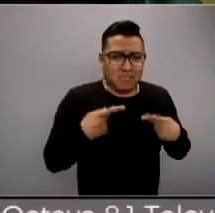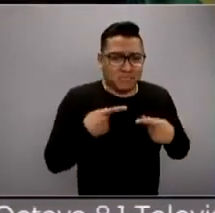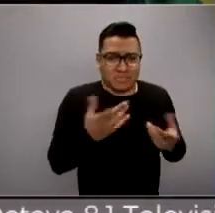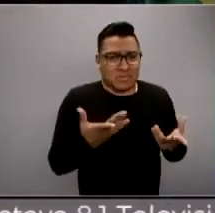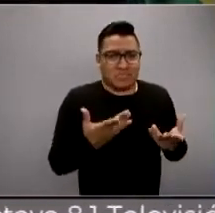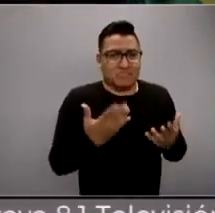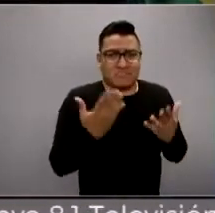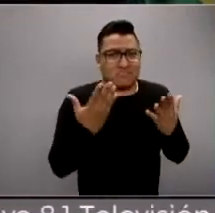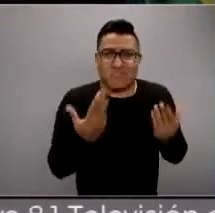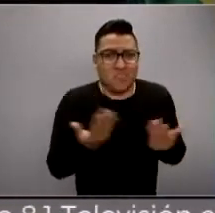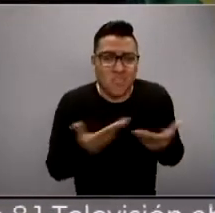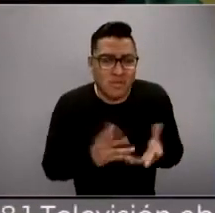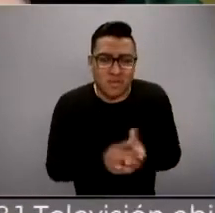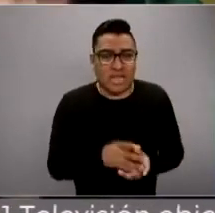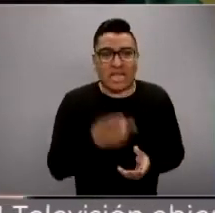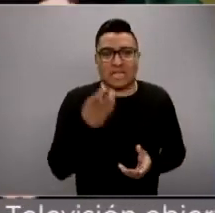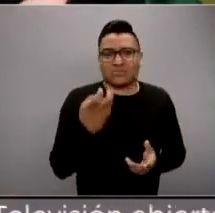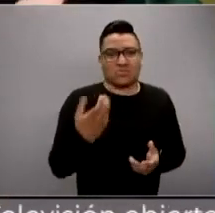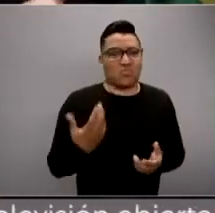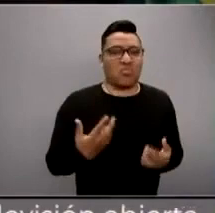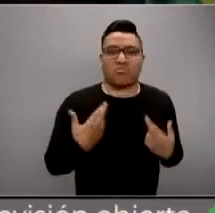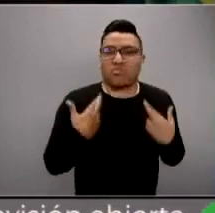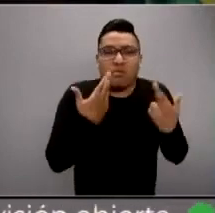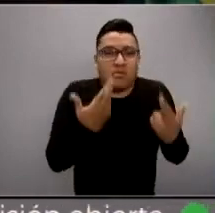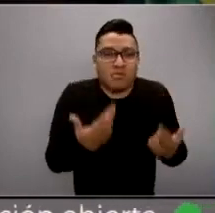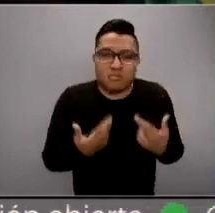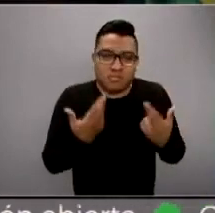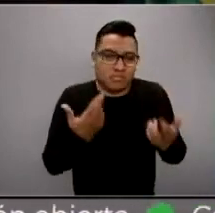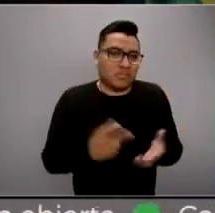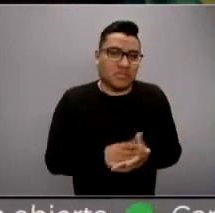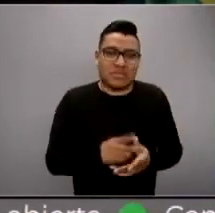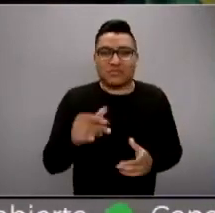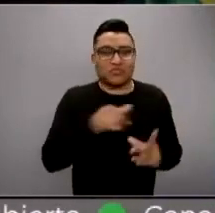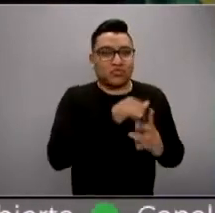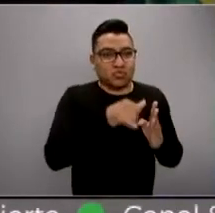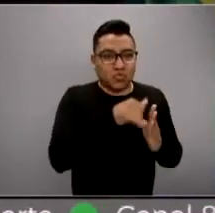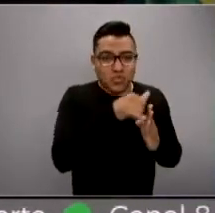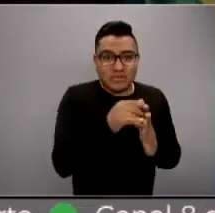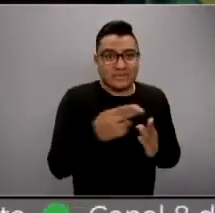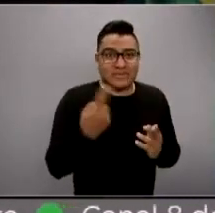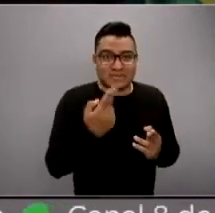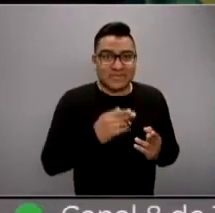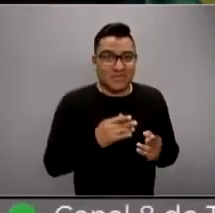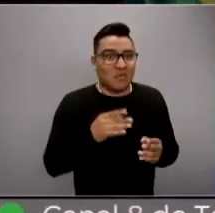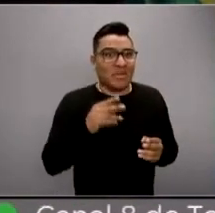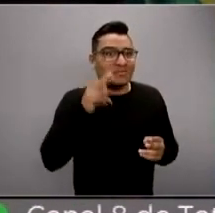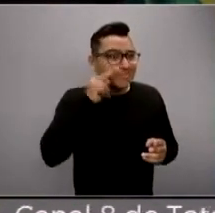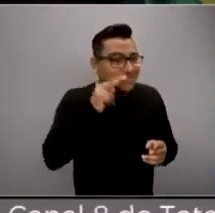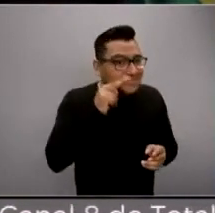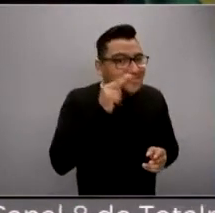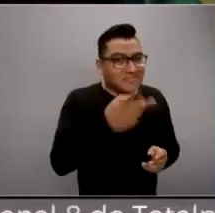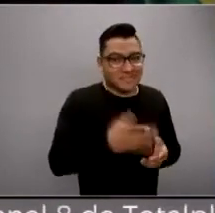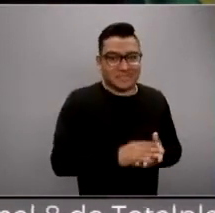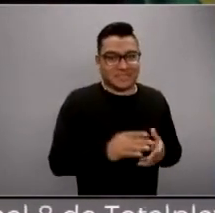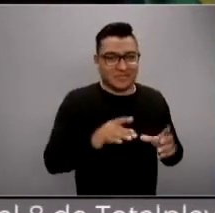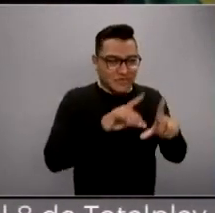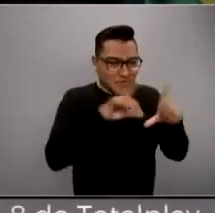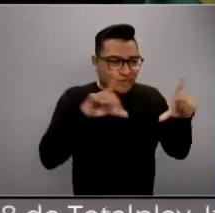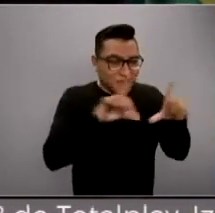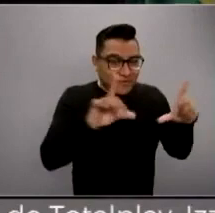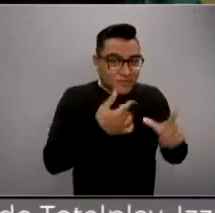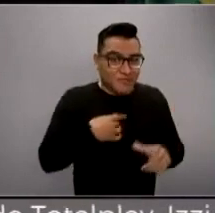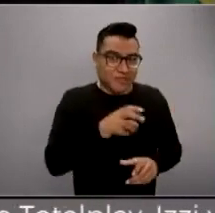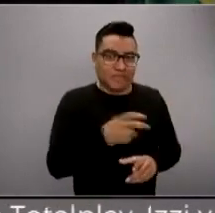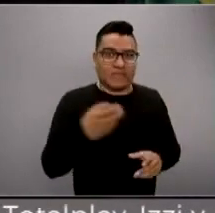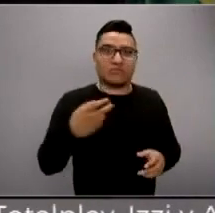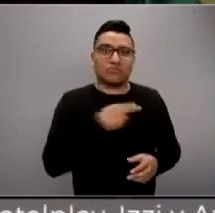altruista. Sabes, los medios necesitan tener más clics. Los youtubers necesitan tener más visitas e interacción. Sabes, como que hay que romper con eso, pero